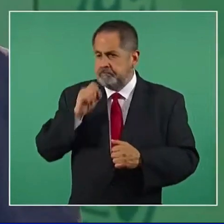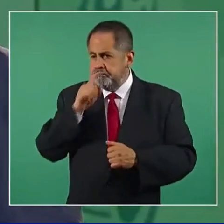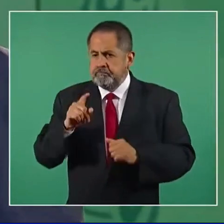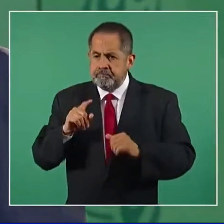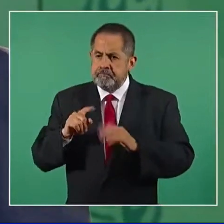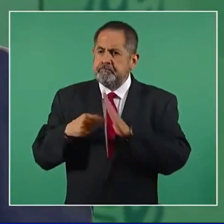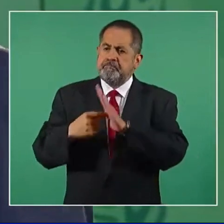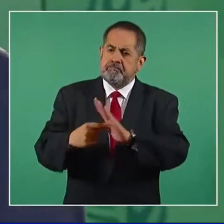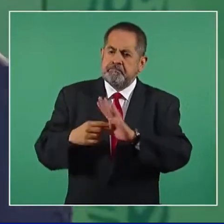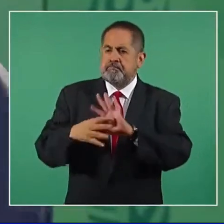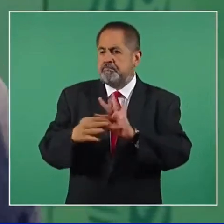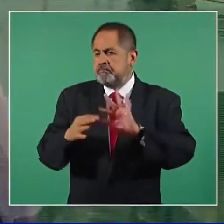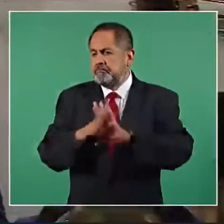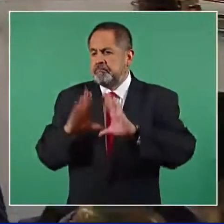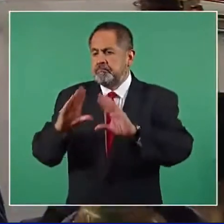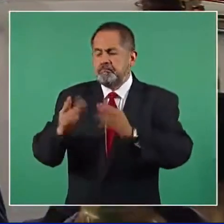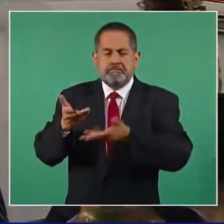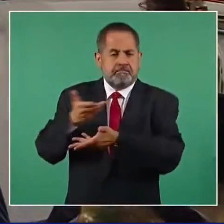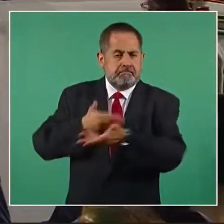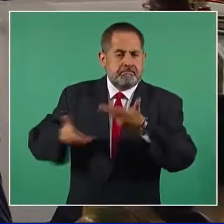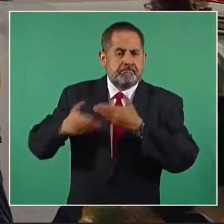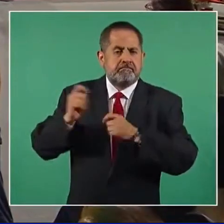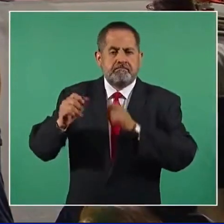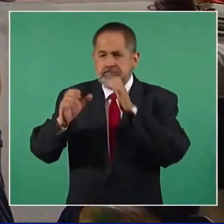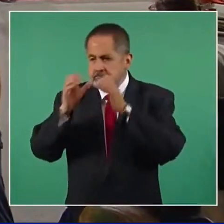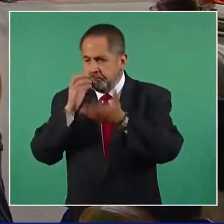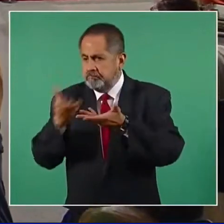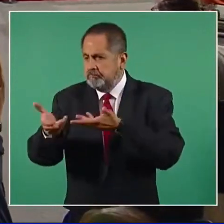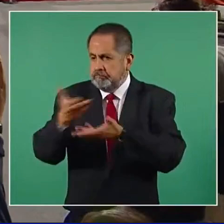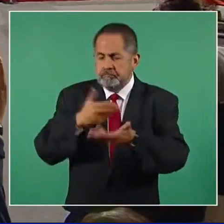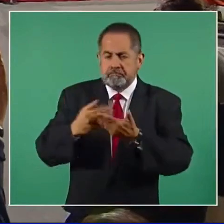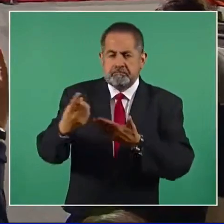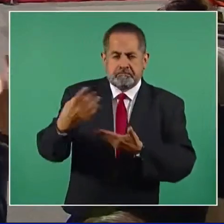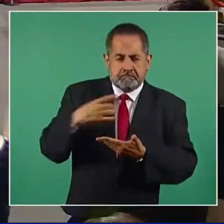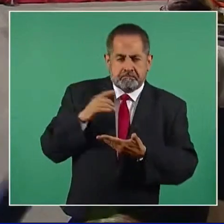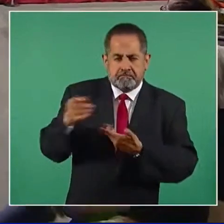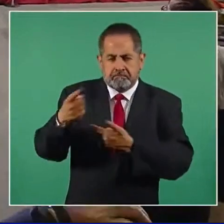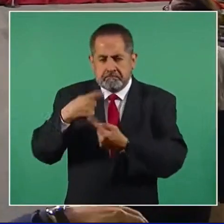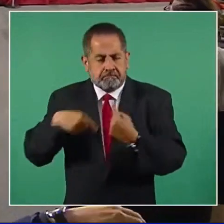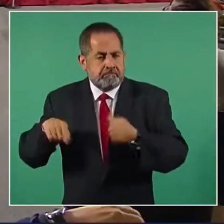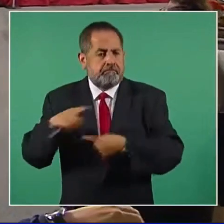mismo tiempo enseñamos, es comunicación, son mensajes de ida y vuelta.